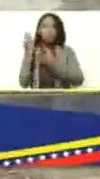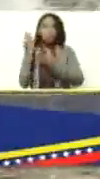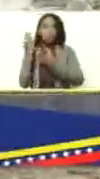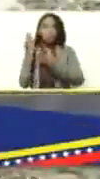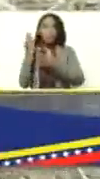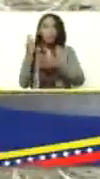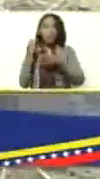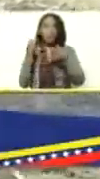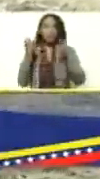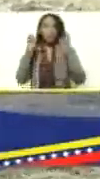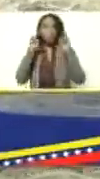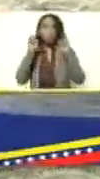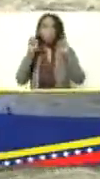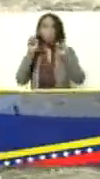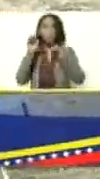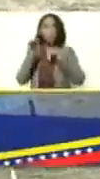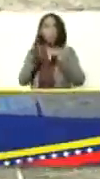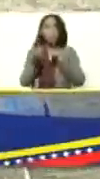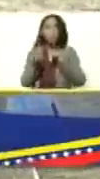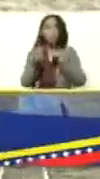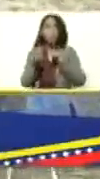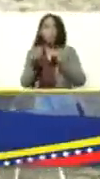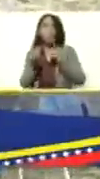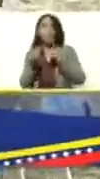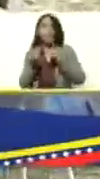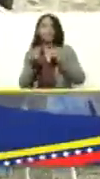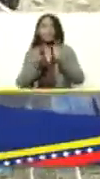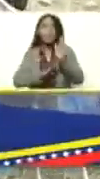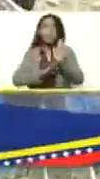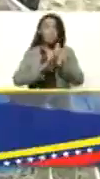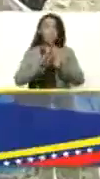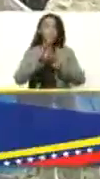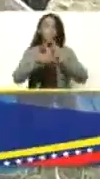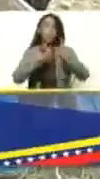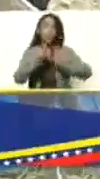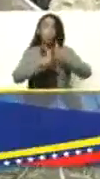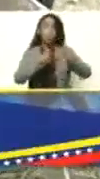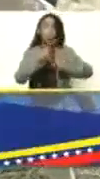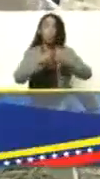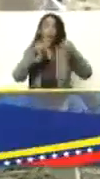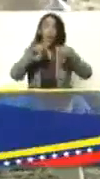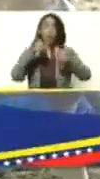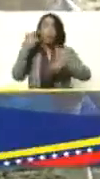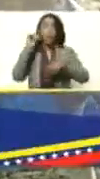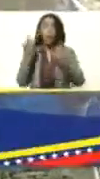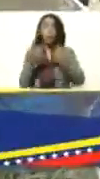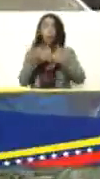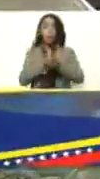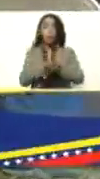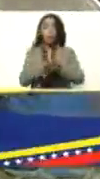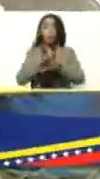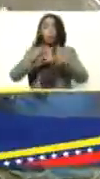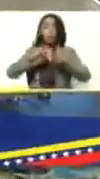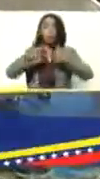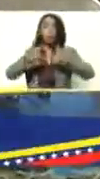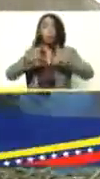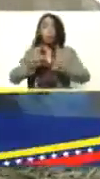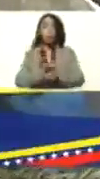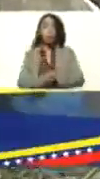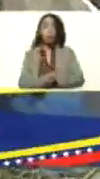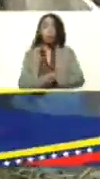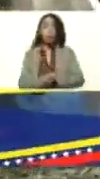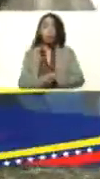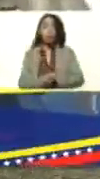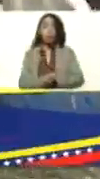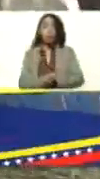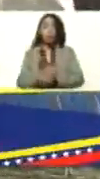pequeña, muy rústica y de alta productividad. Aquí hay una estizada de presidente de Alpina, de raza Alpina, que es